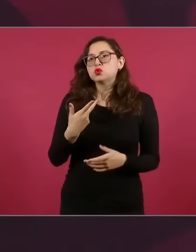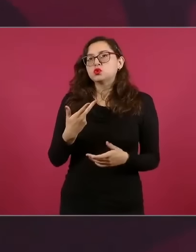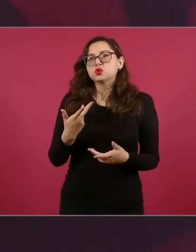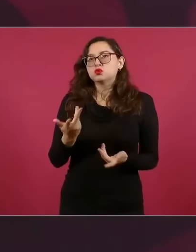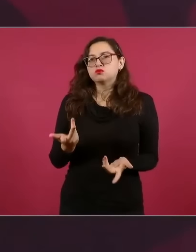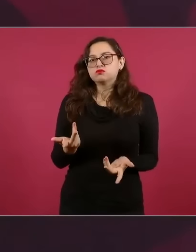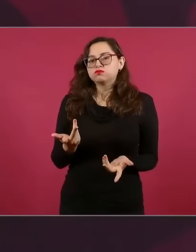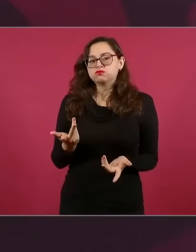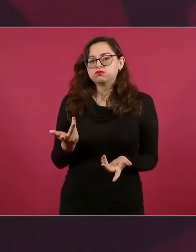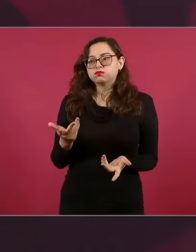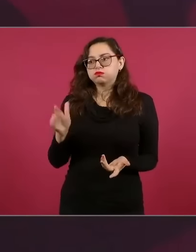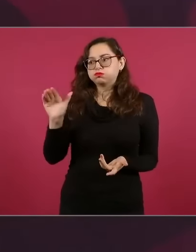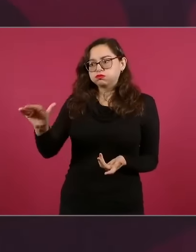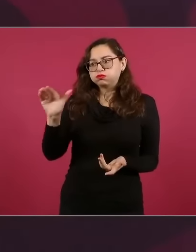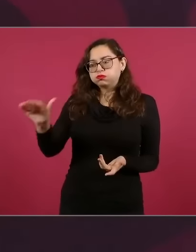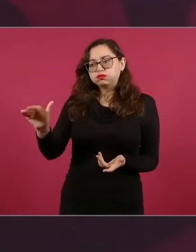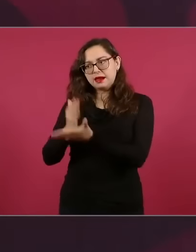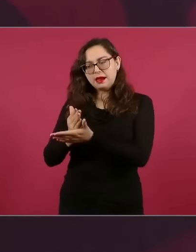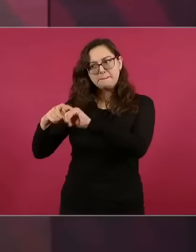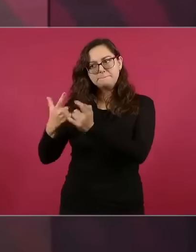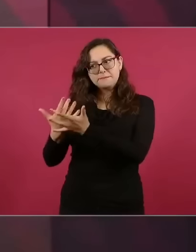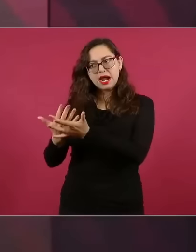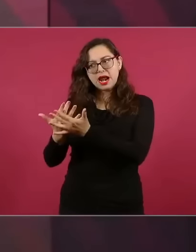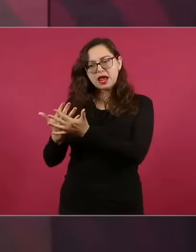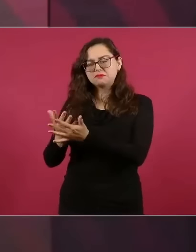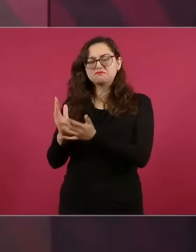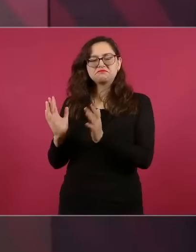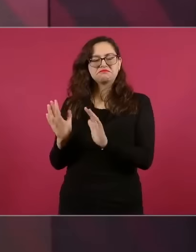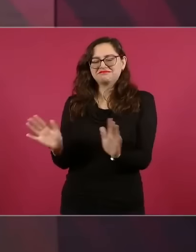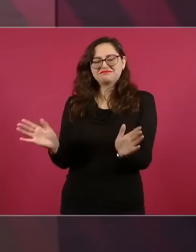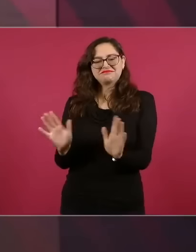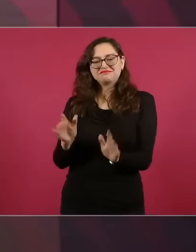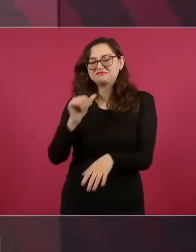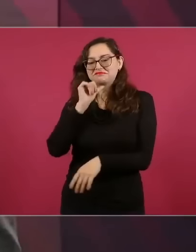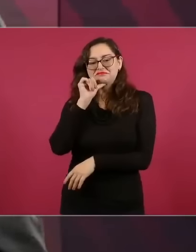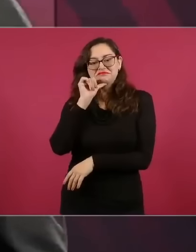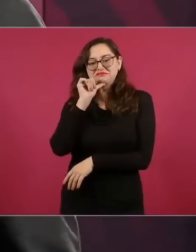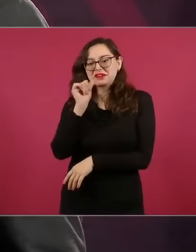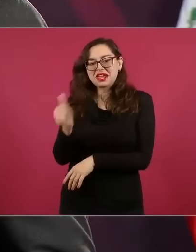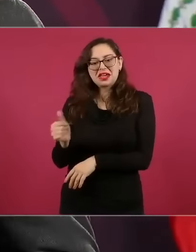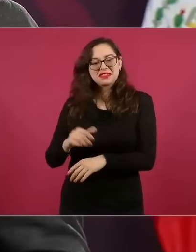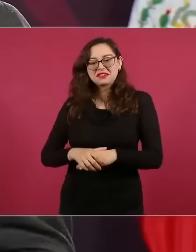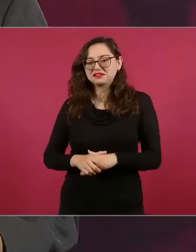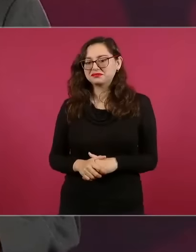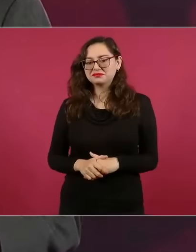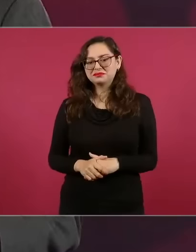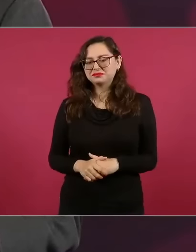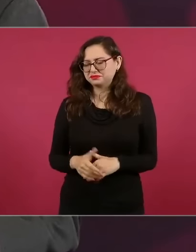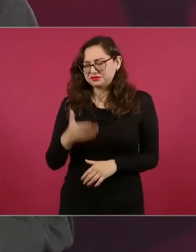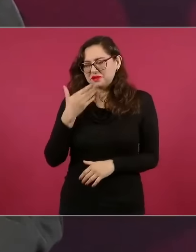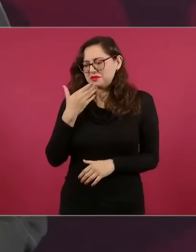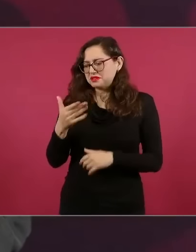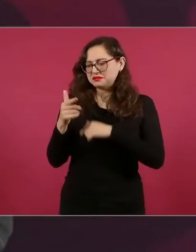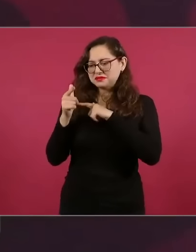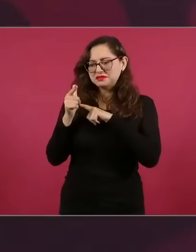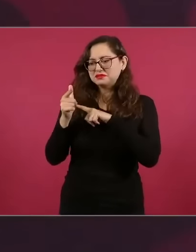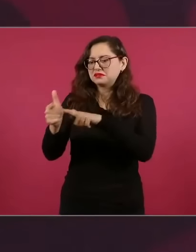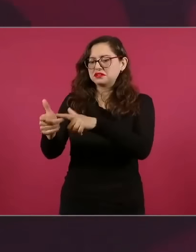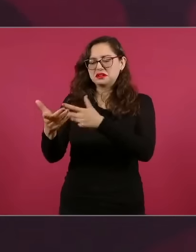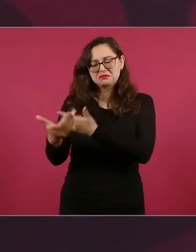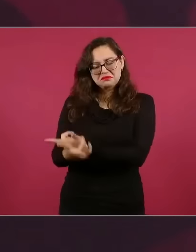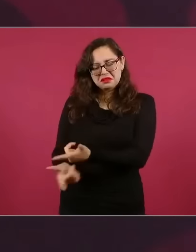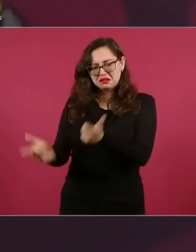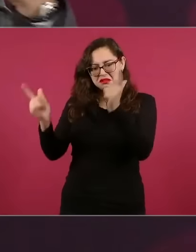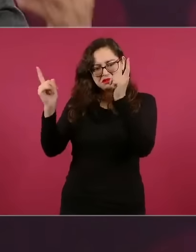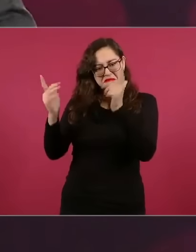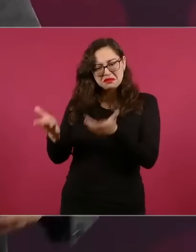a pedir que les hagan descuentos al contrario nosotros sostenemos que son libres